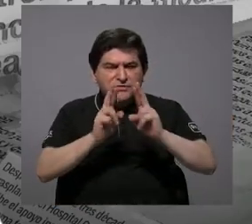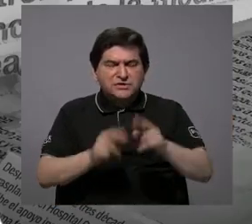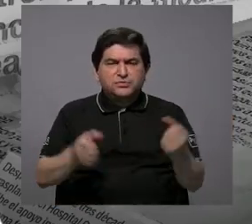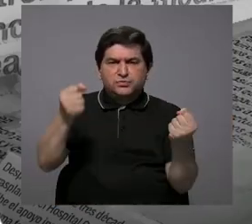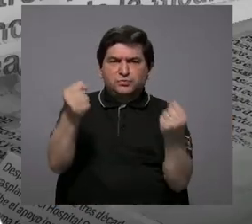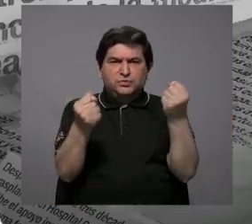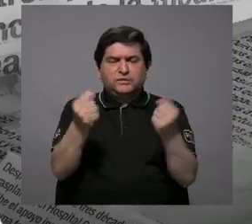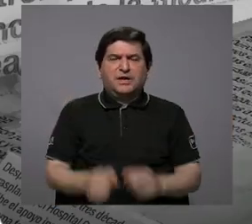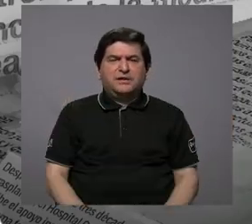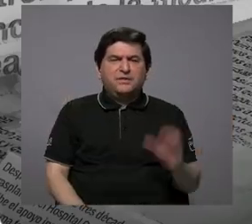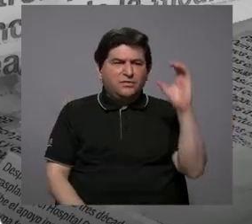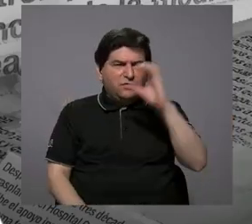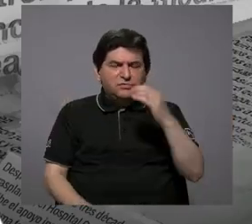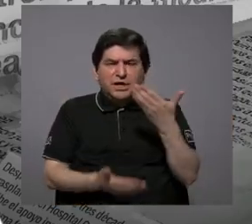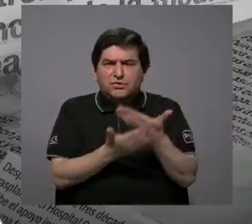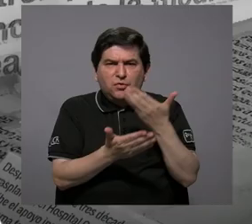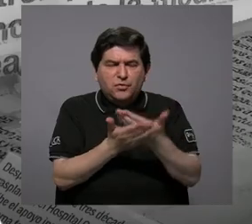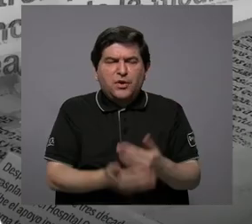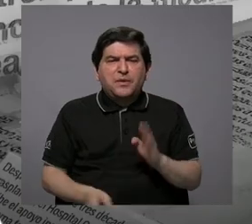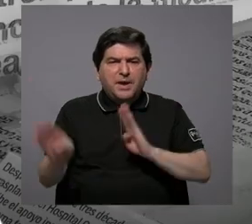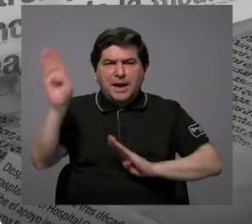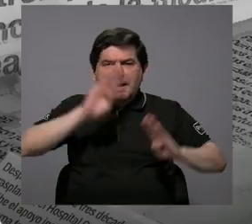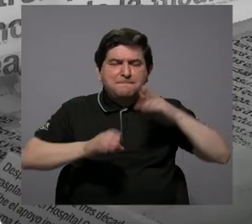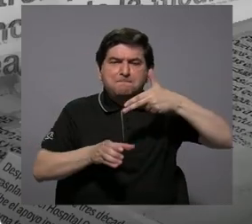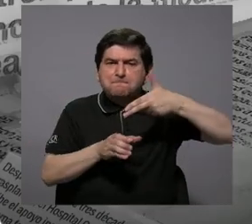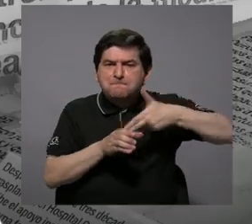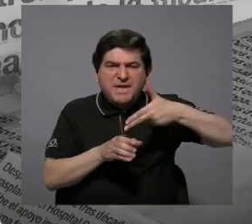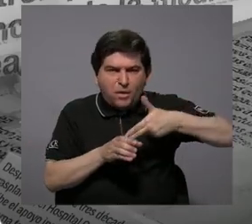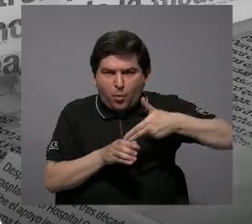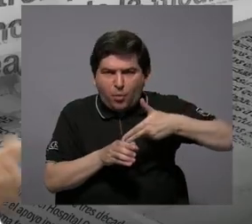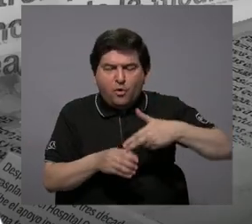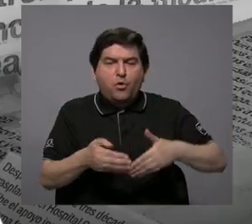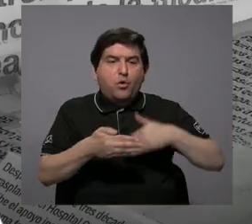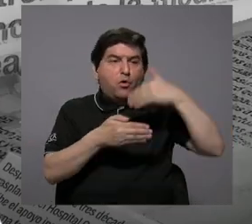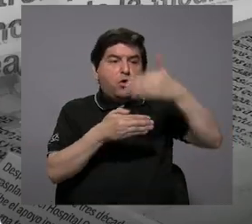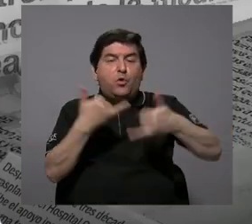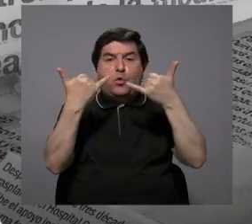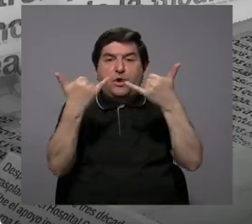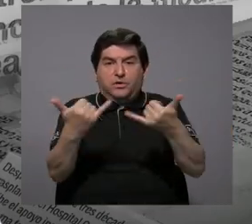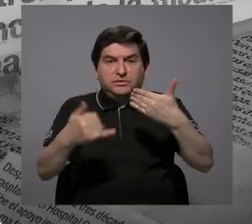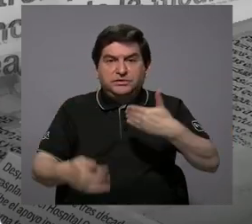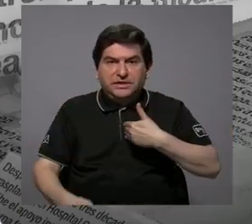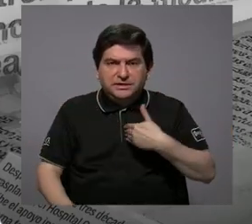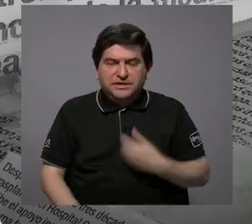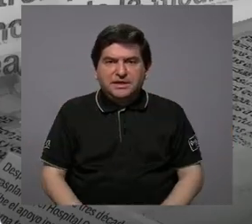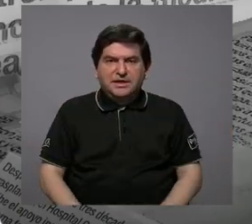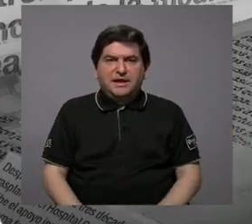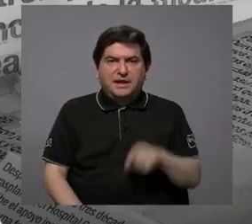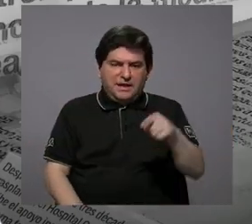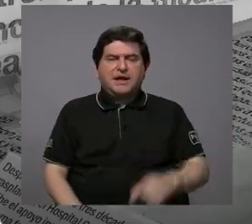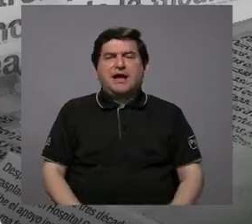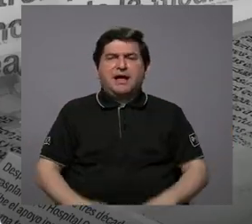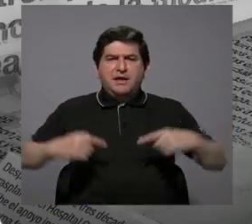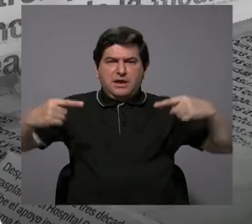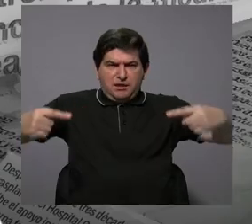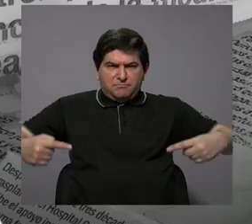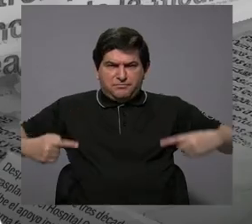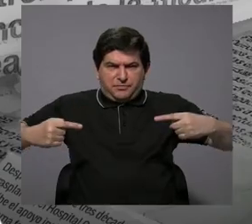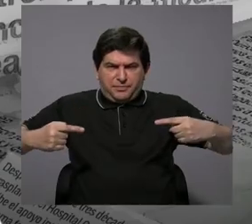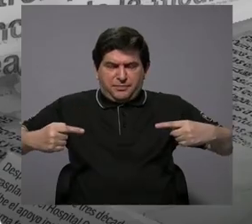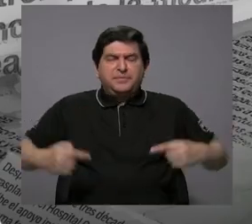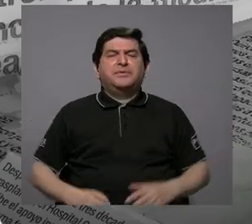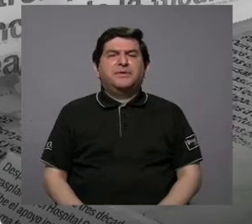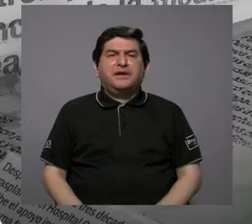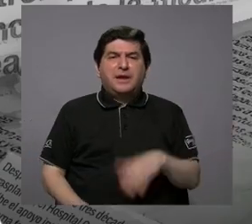buscando o haciendo pruebas con biocombustibles, y luego cuando ya adquirimos el dinamómetro de chasis, entonces haciendo